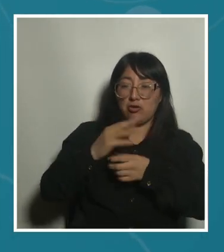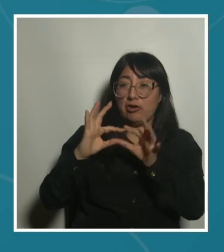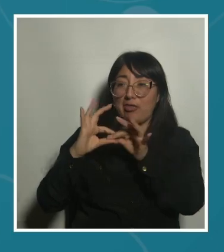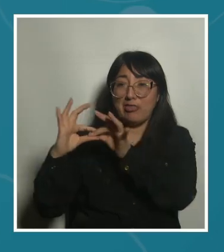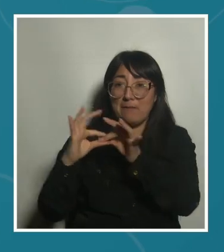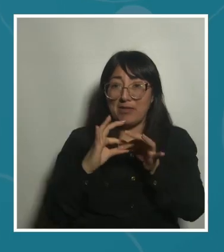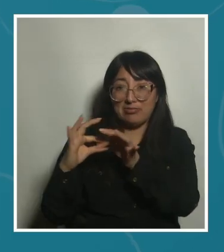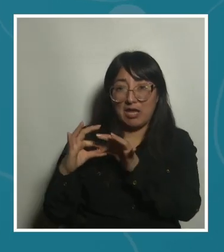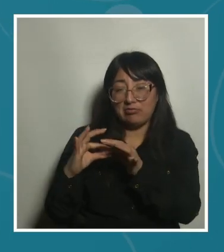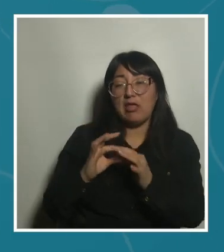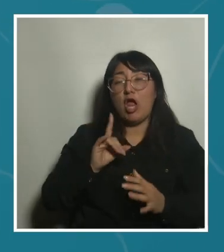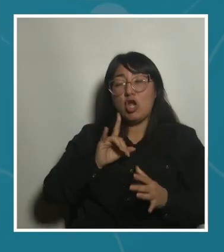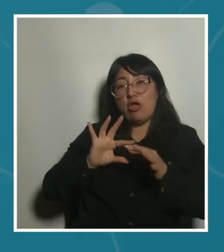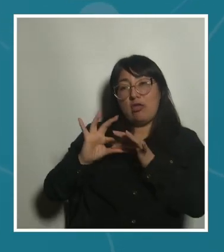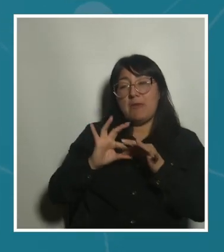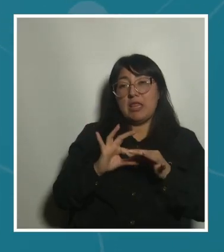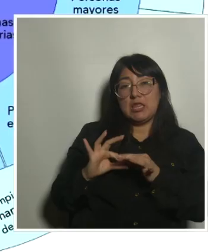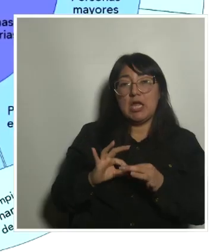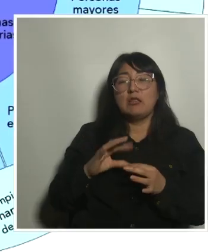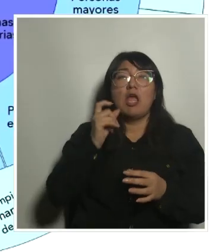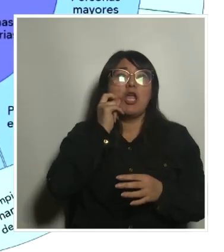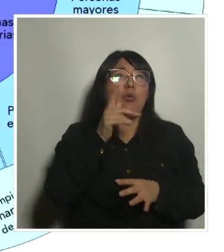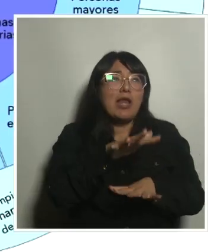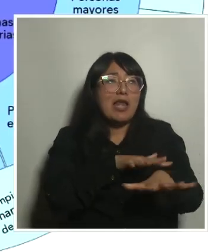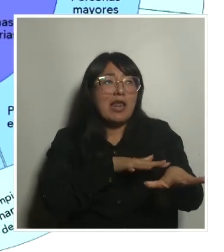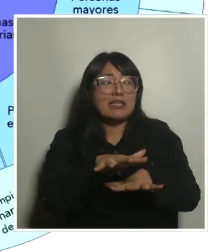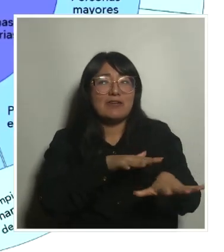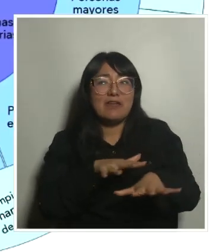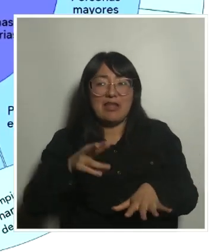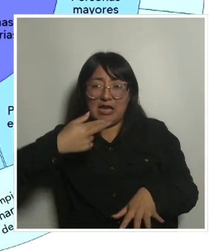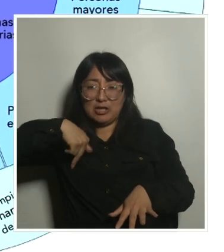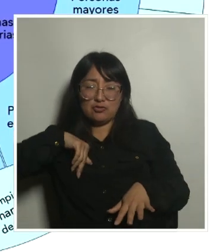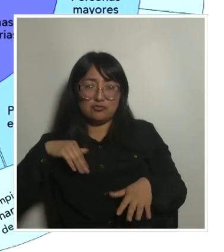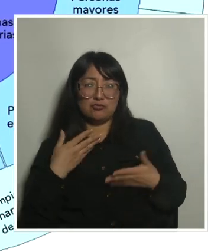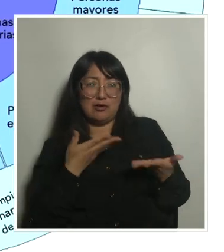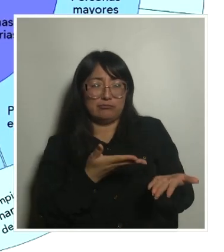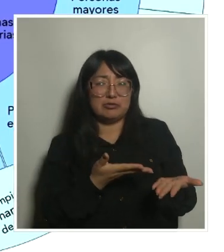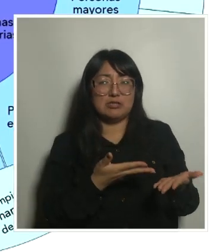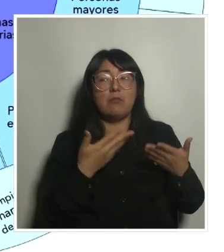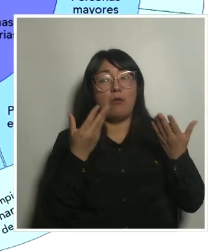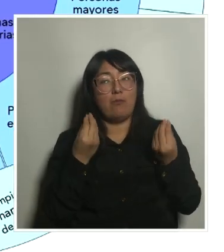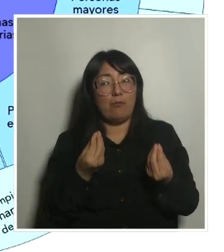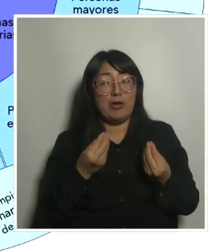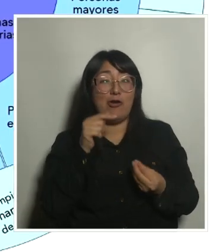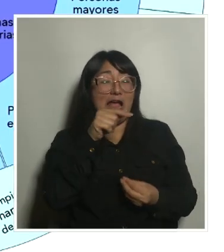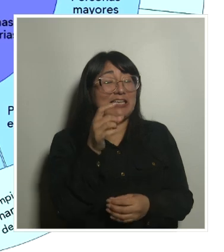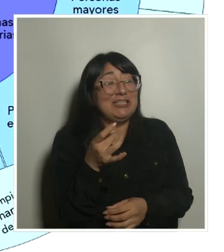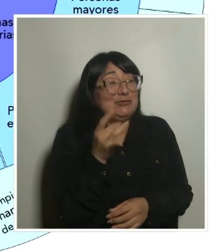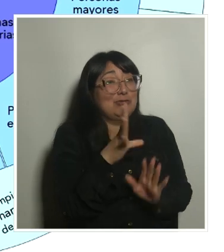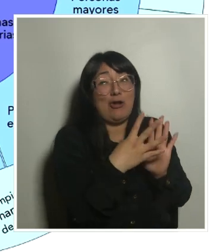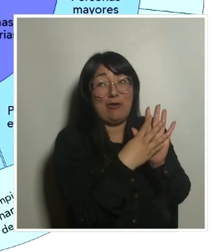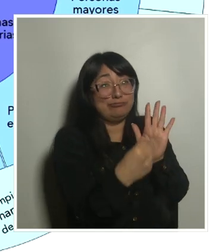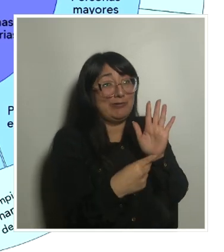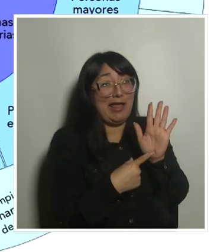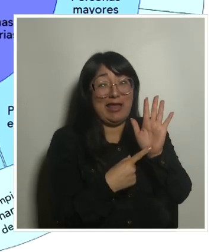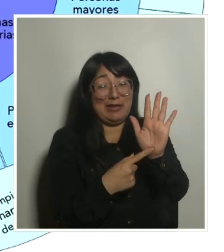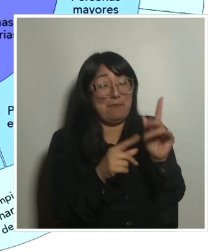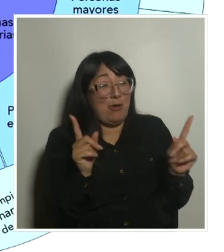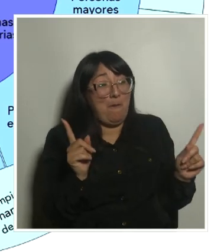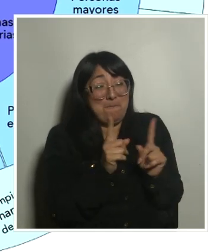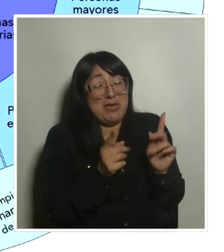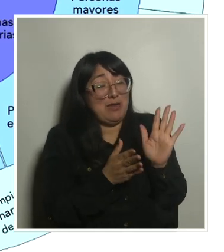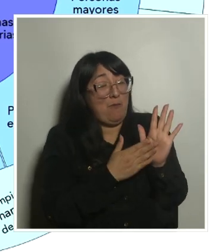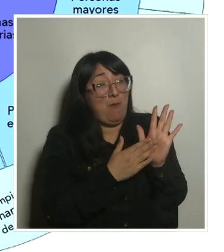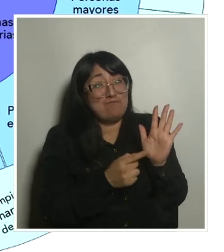dependientes y cuáles son las actividades de cuidados que hacemos. Pues bueno, aquí es solamente una mínima